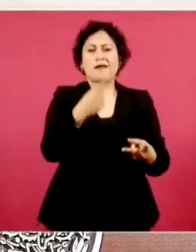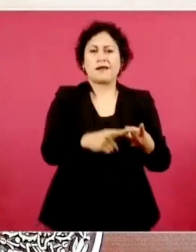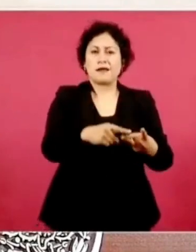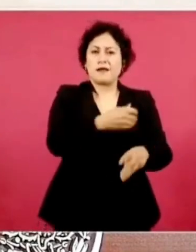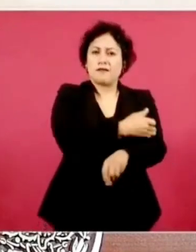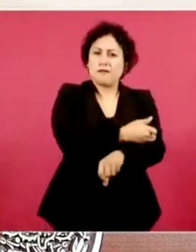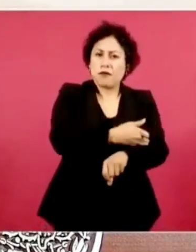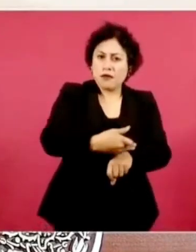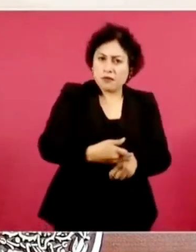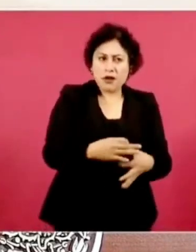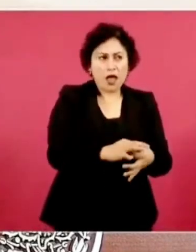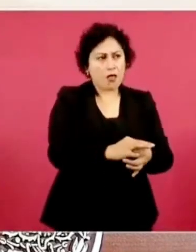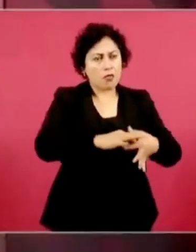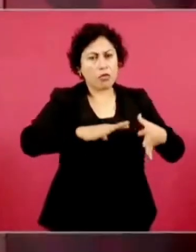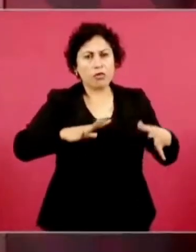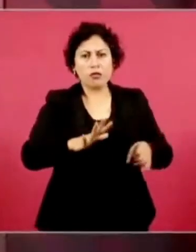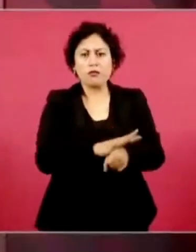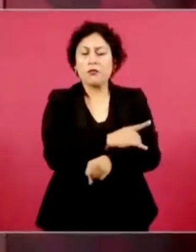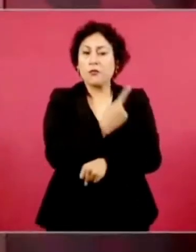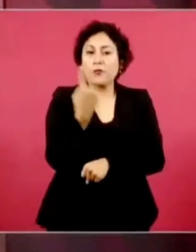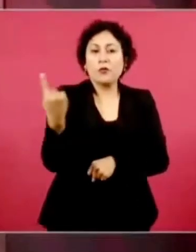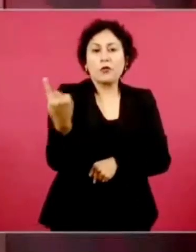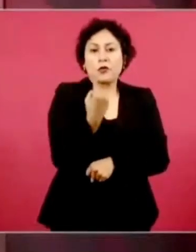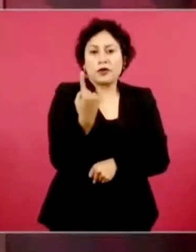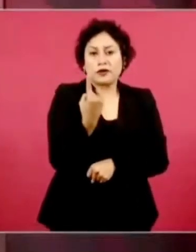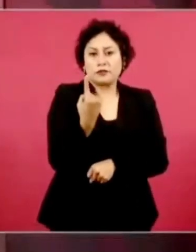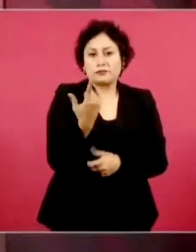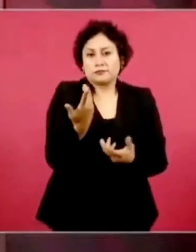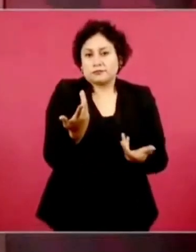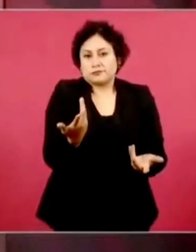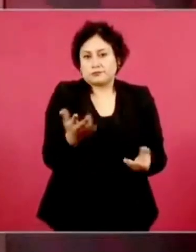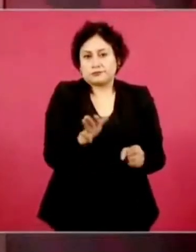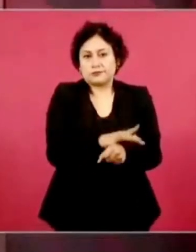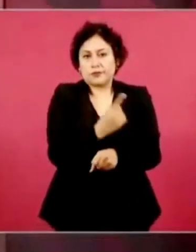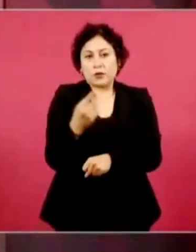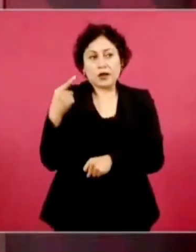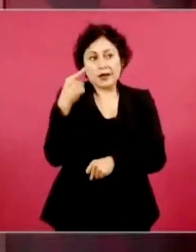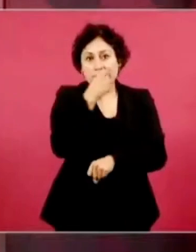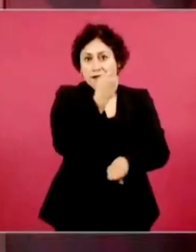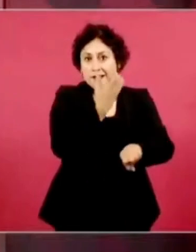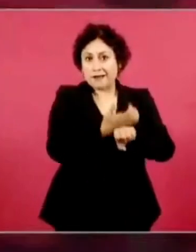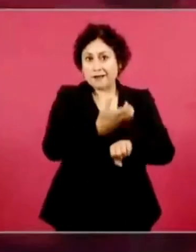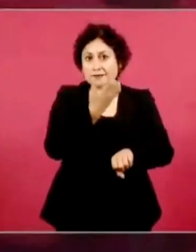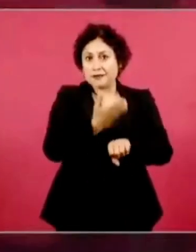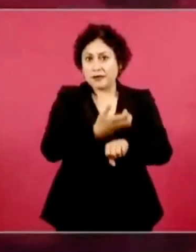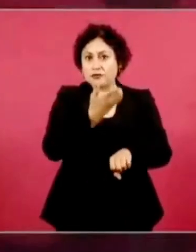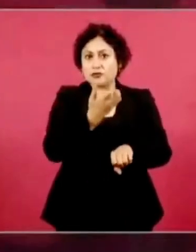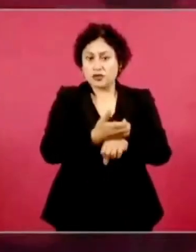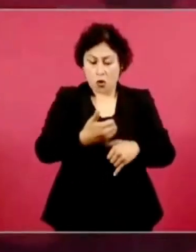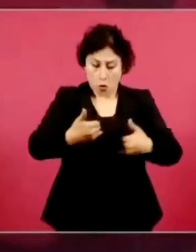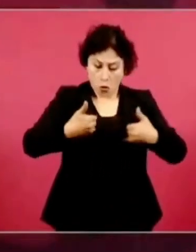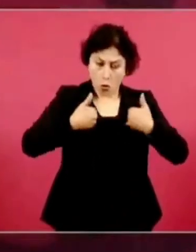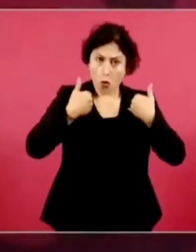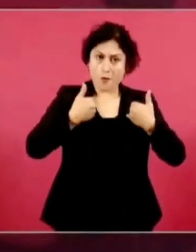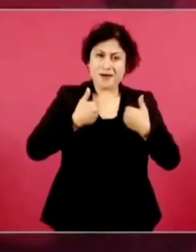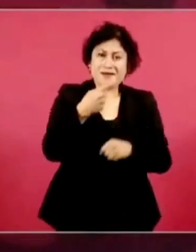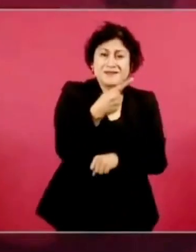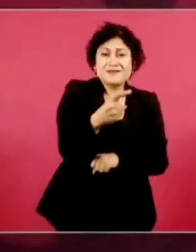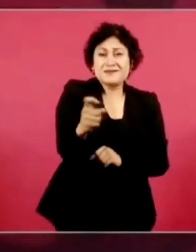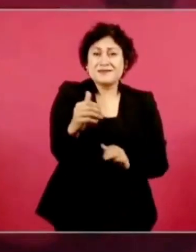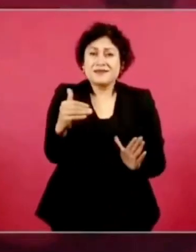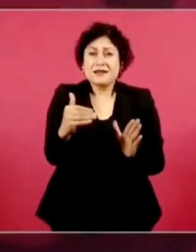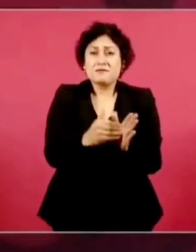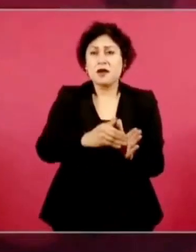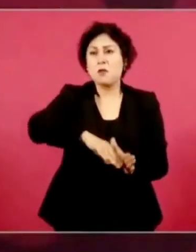lamentablemente pierden la vida 100 mil jóvenes en Estados Unidos. Es una